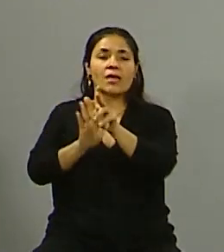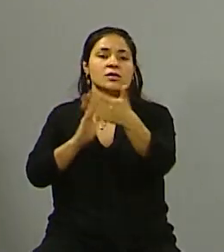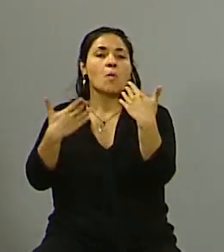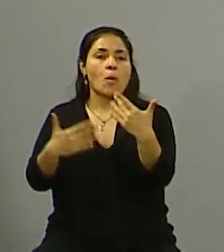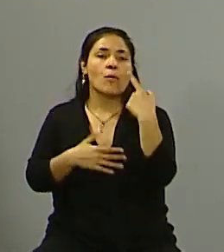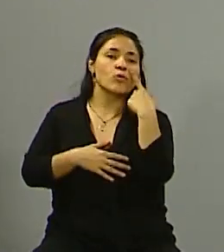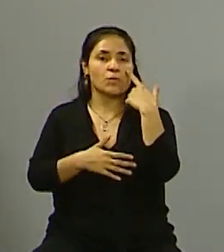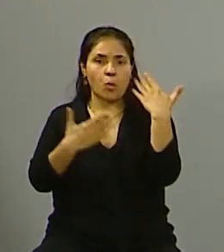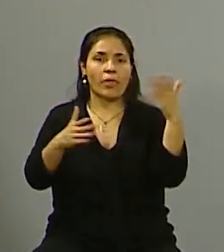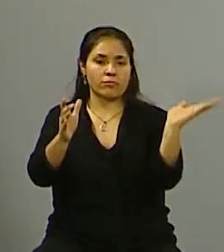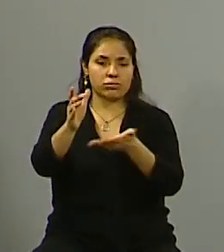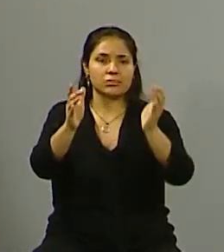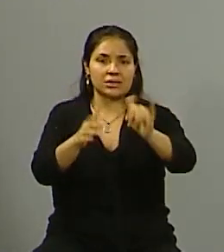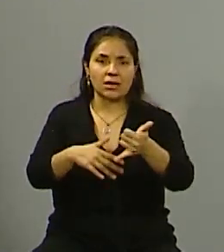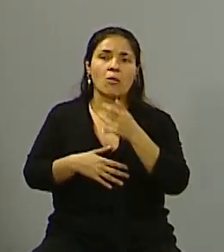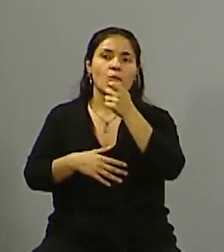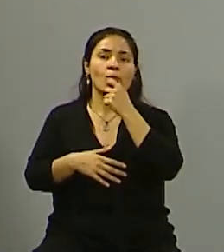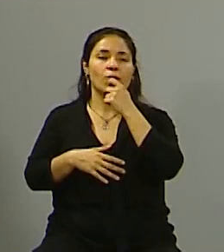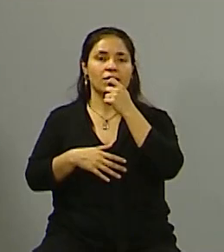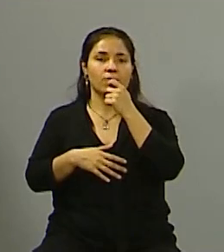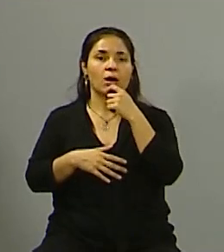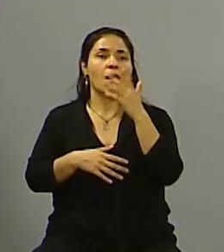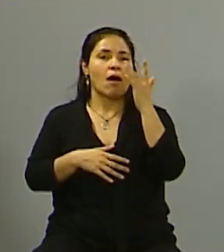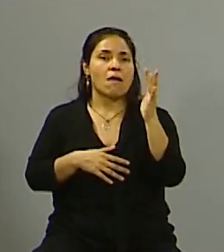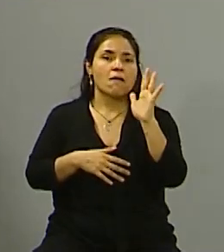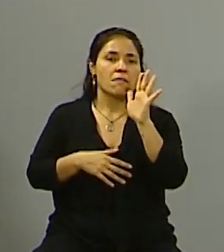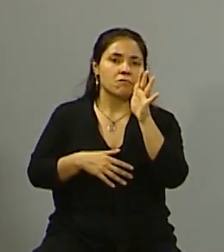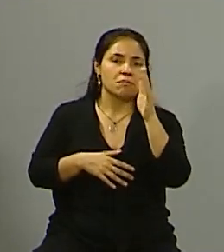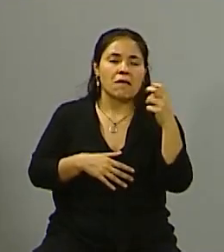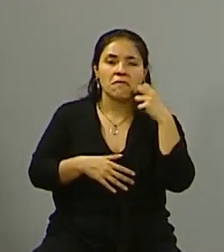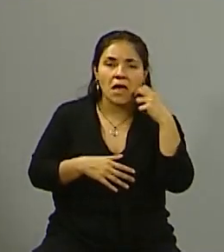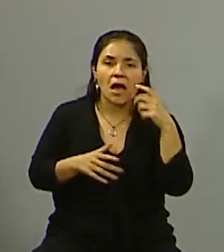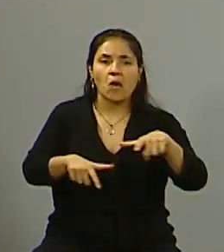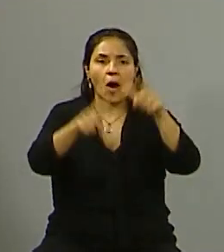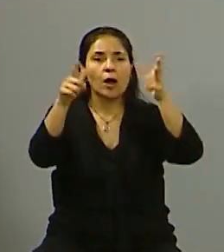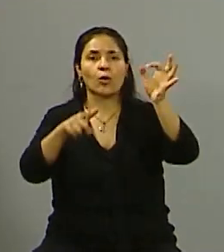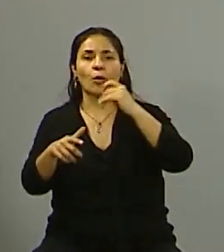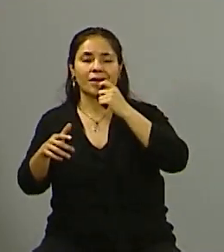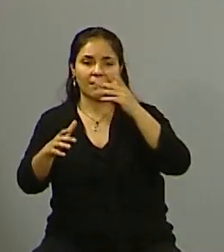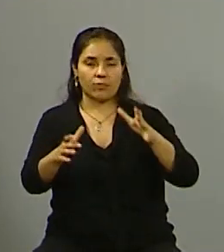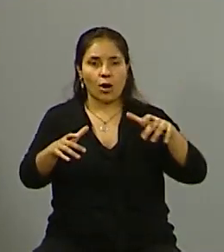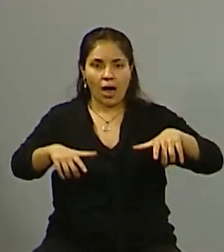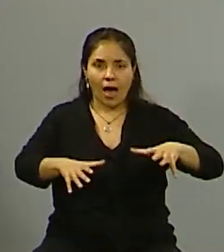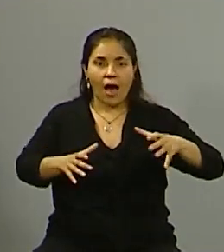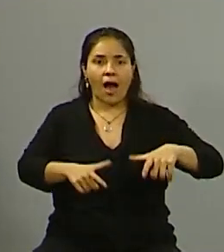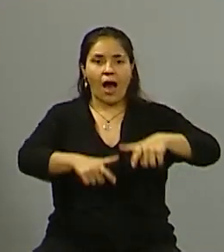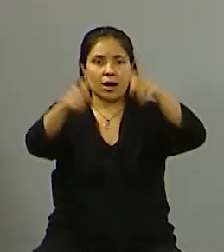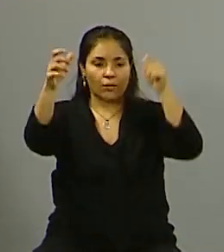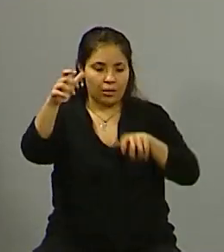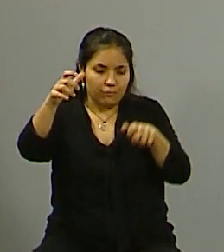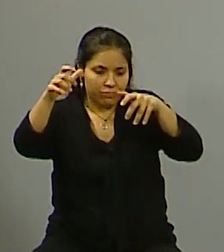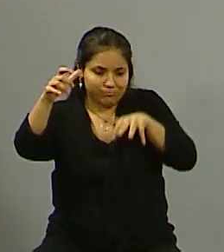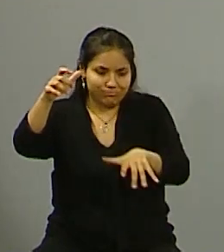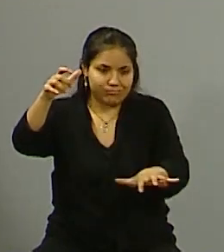No solamente porque el forestal está viejo y puede levantar una vereda o se puede caerse de un viento sonda, sino que también el forestal está tapando, está muy crecido y